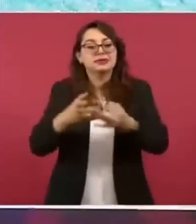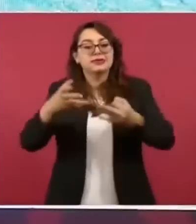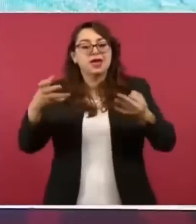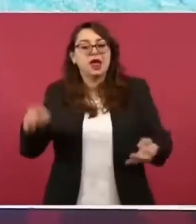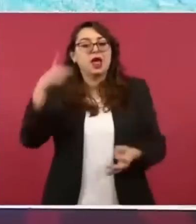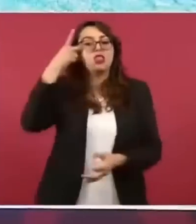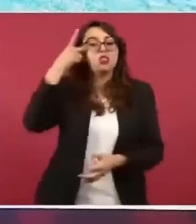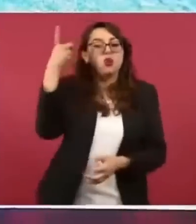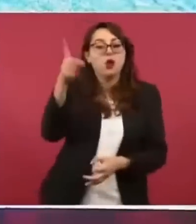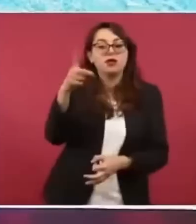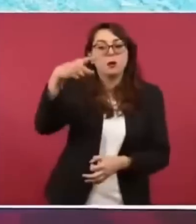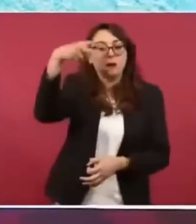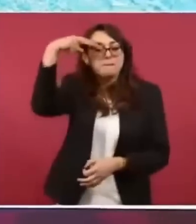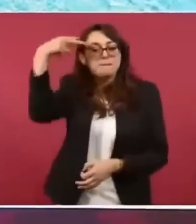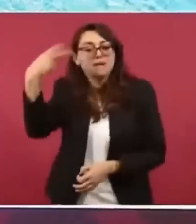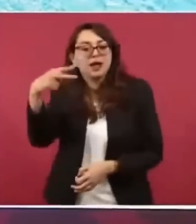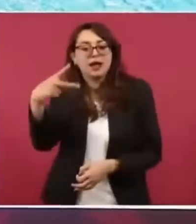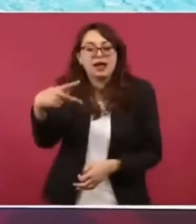¿por qué?